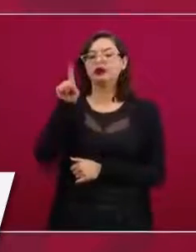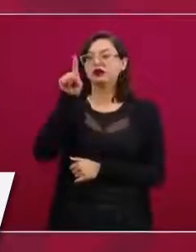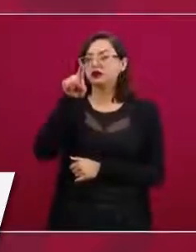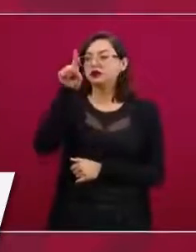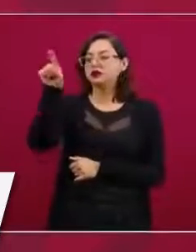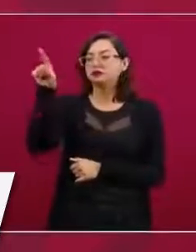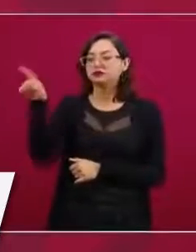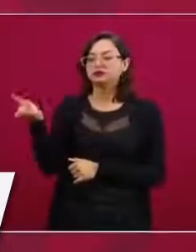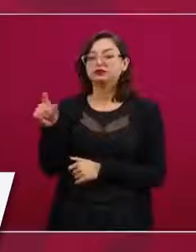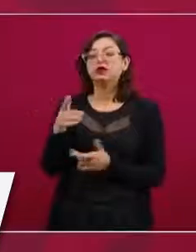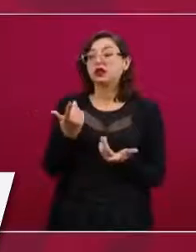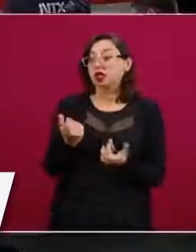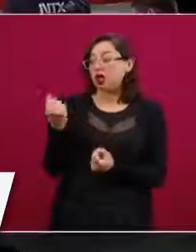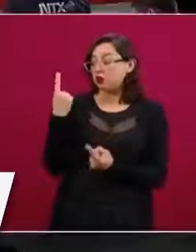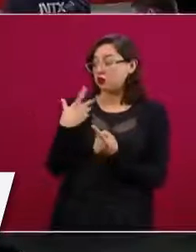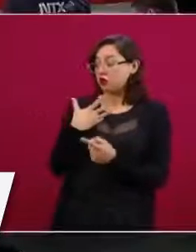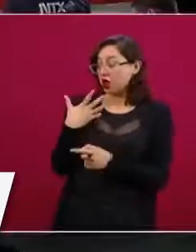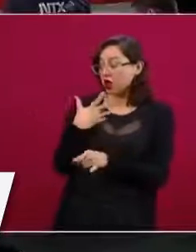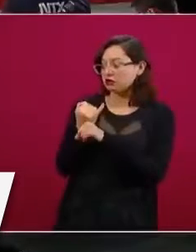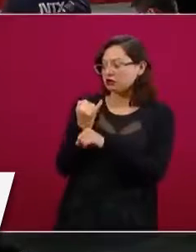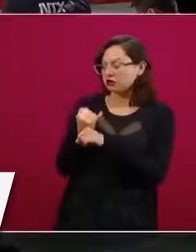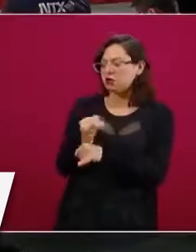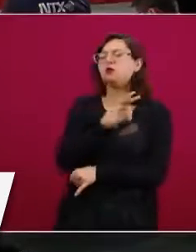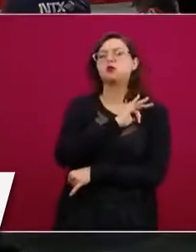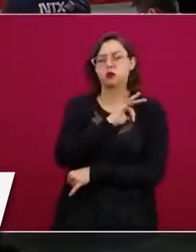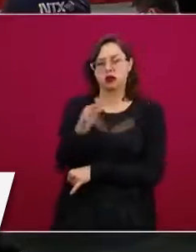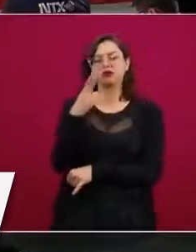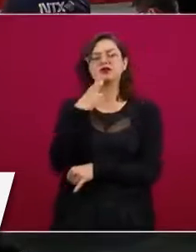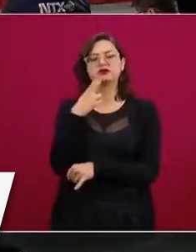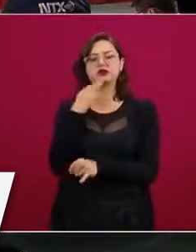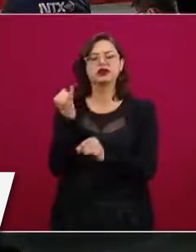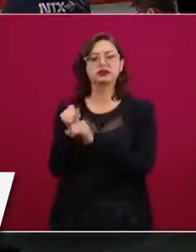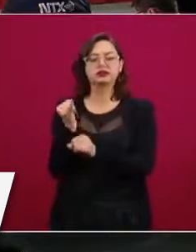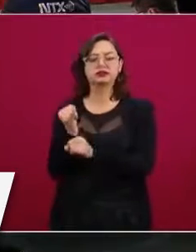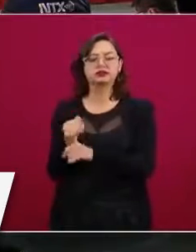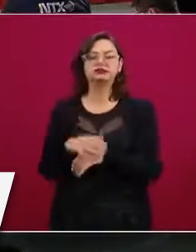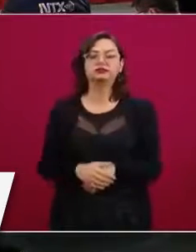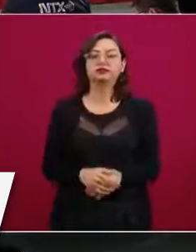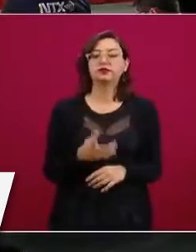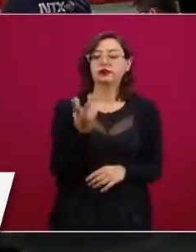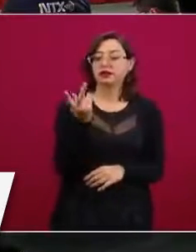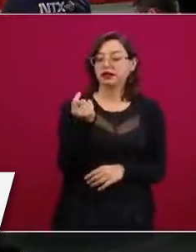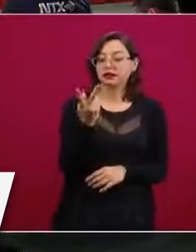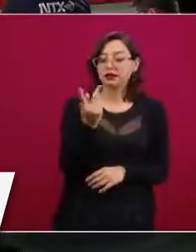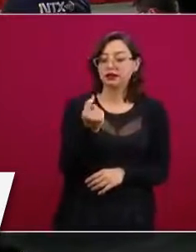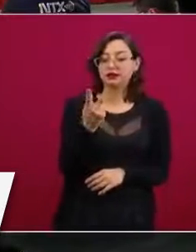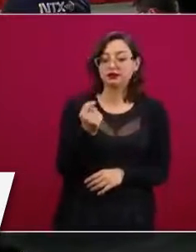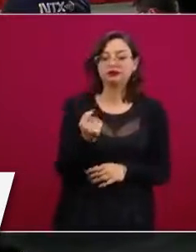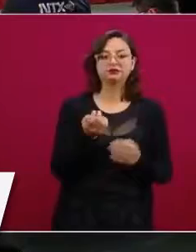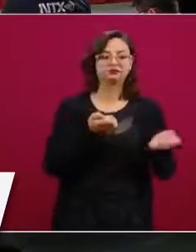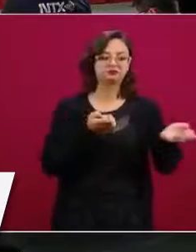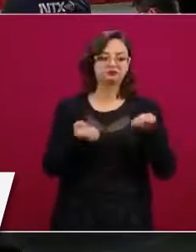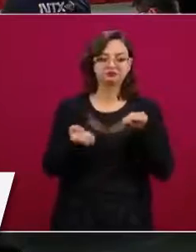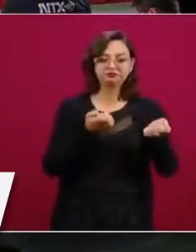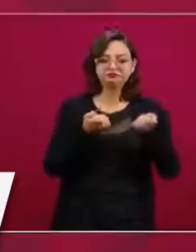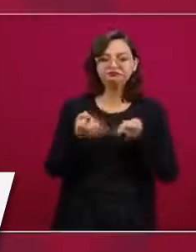internet. En nuestra programación cada media hora hay una pausa activa para ejercitarnos.